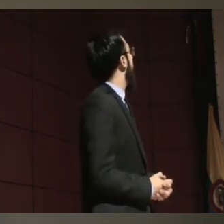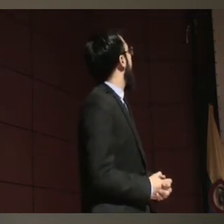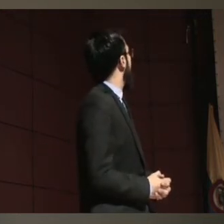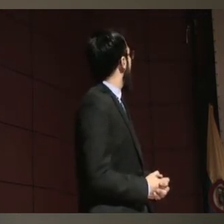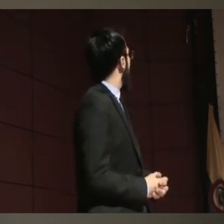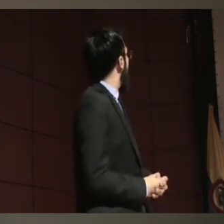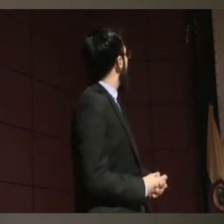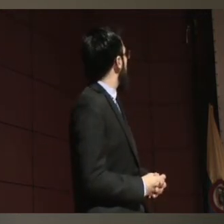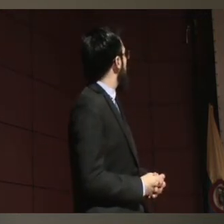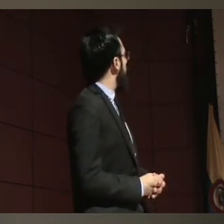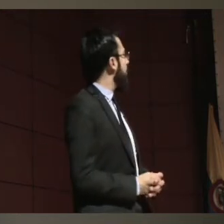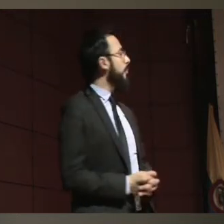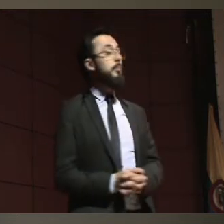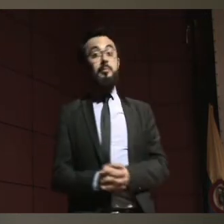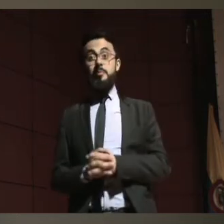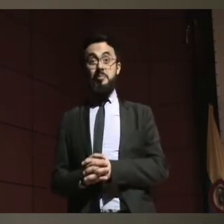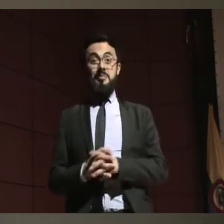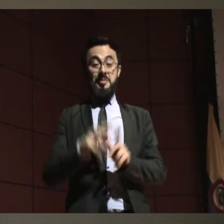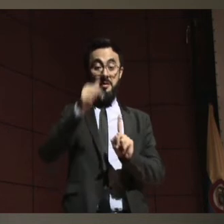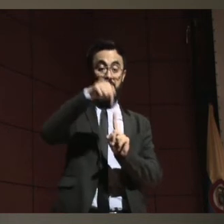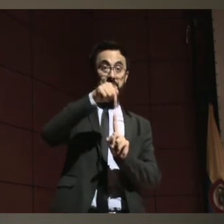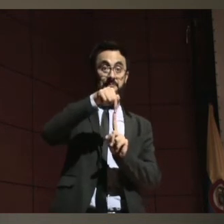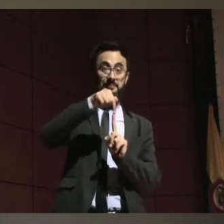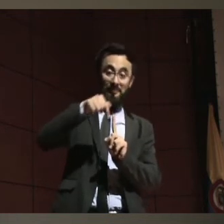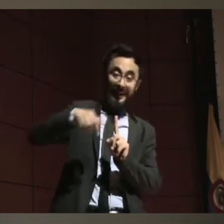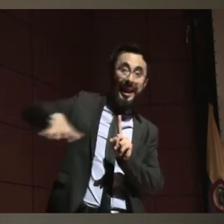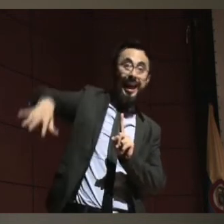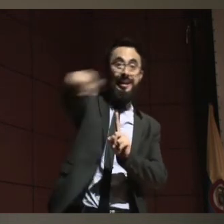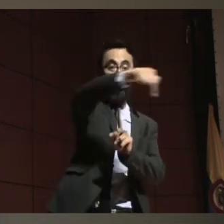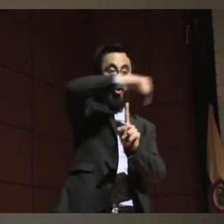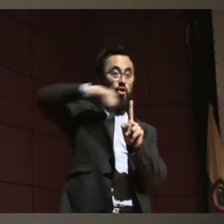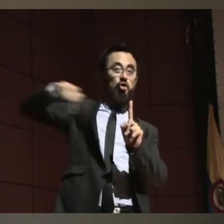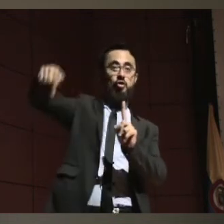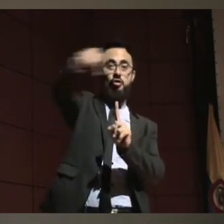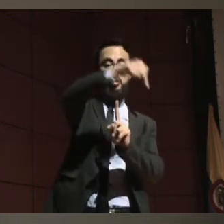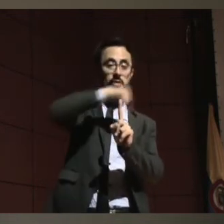en el entorno que están generando